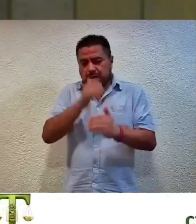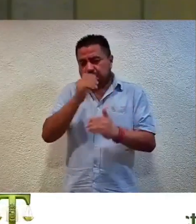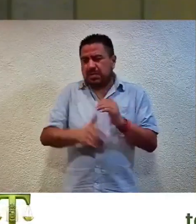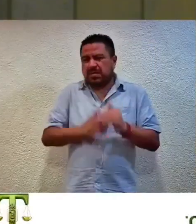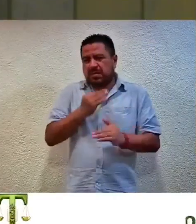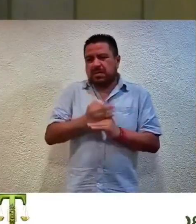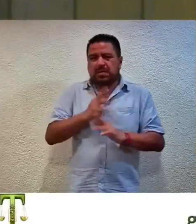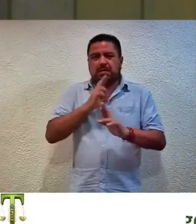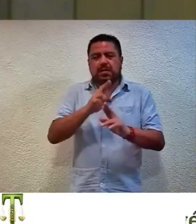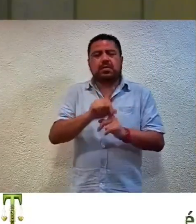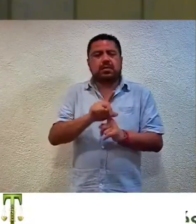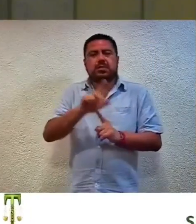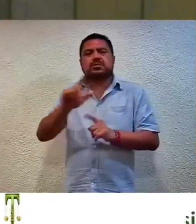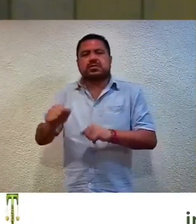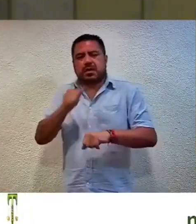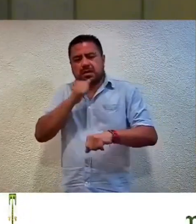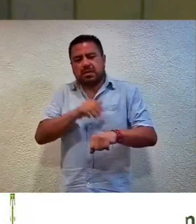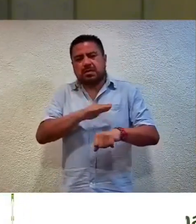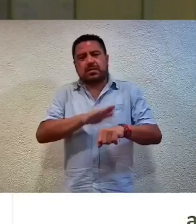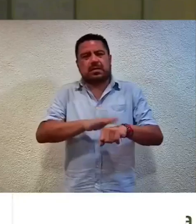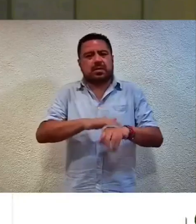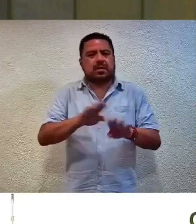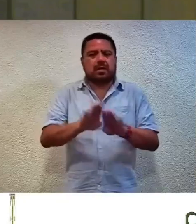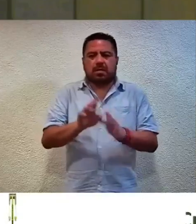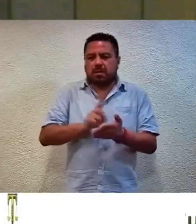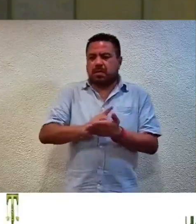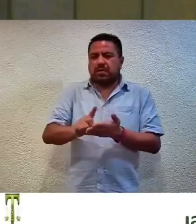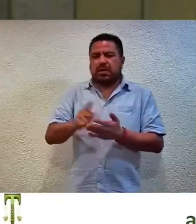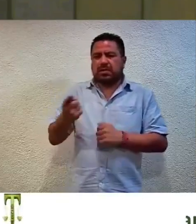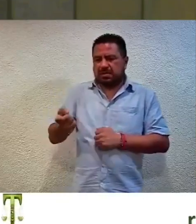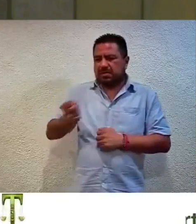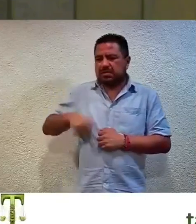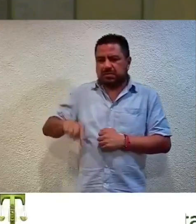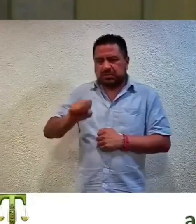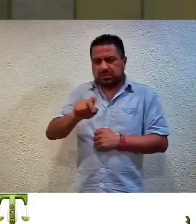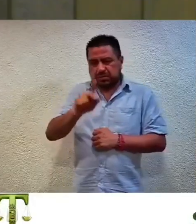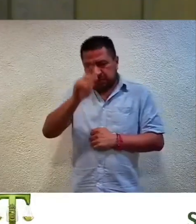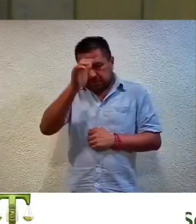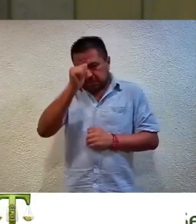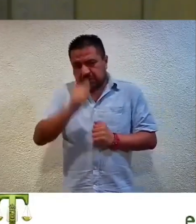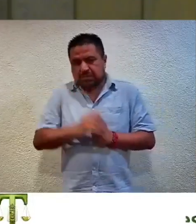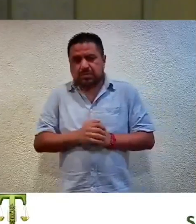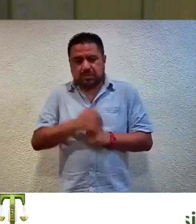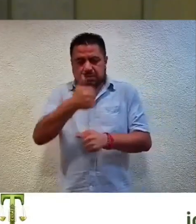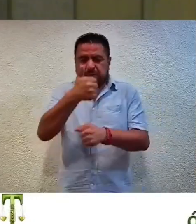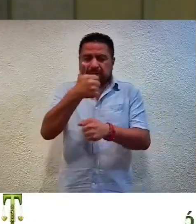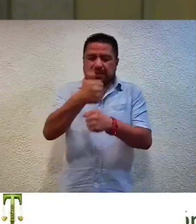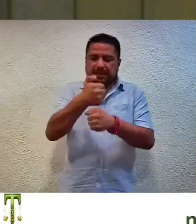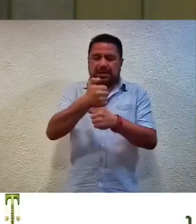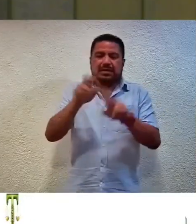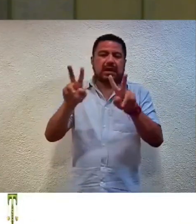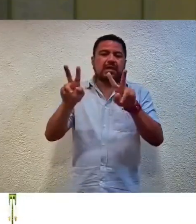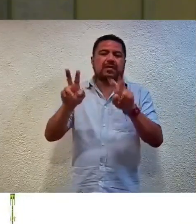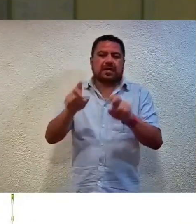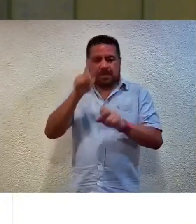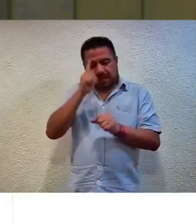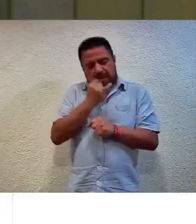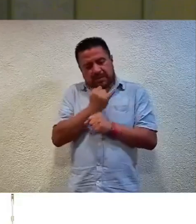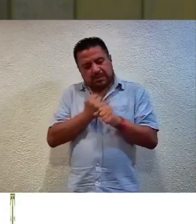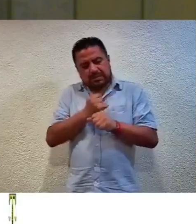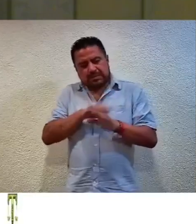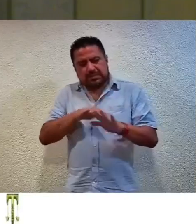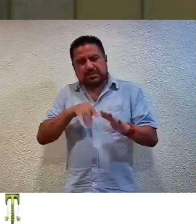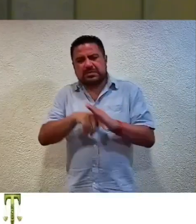resolución y, en consecuencia, notifíquese como en derecho corresponda. El sexto asunto listado para analizar y